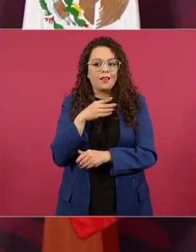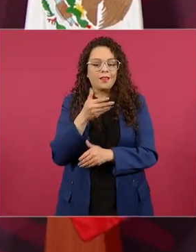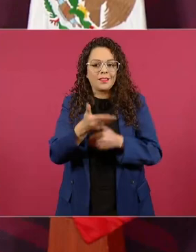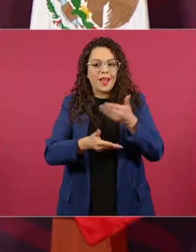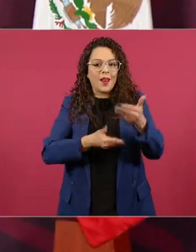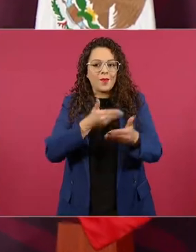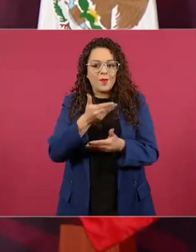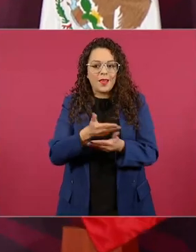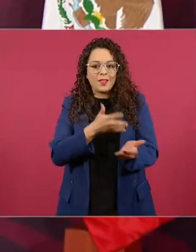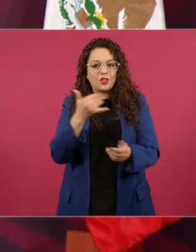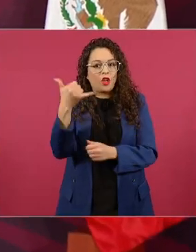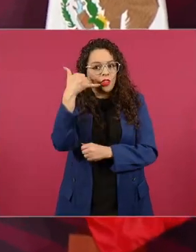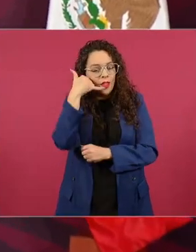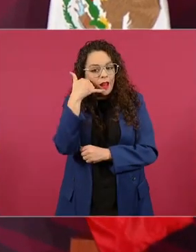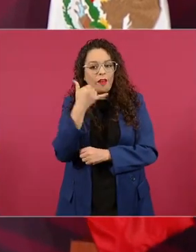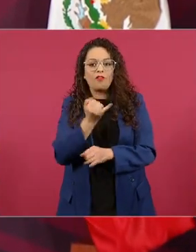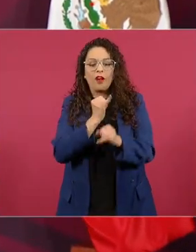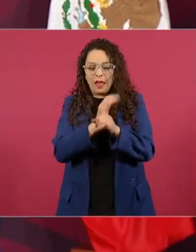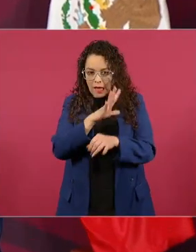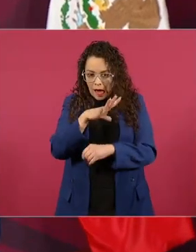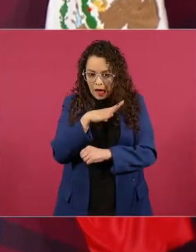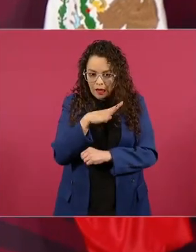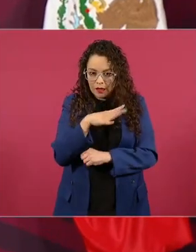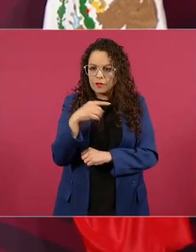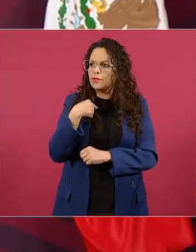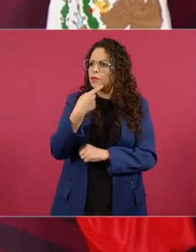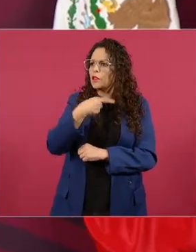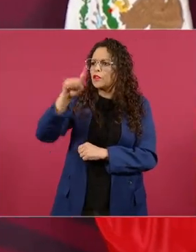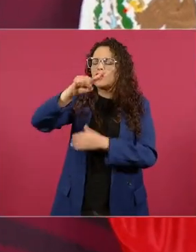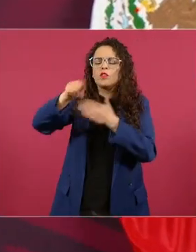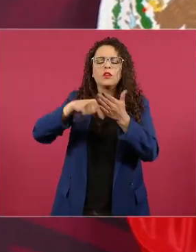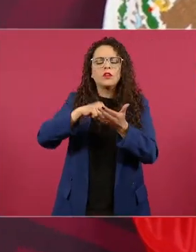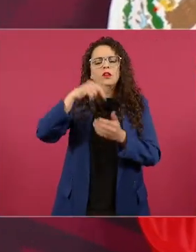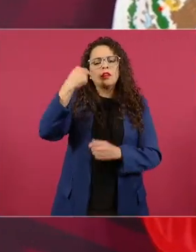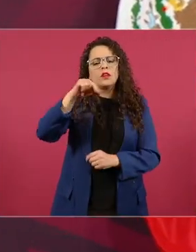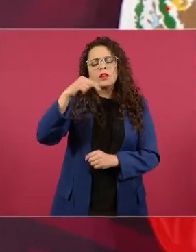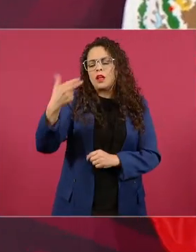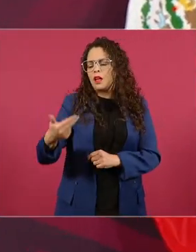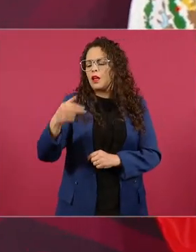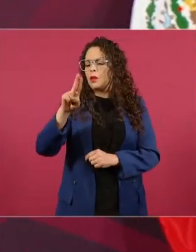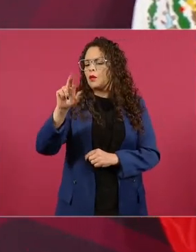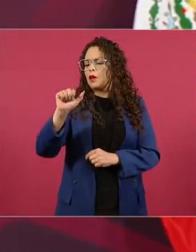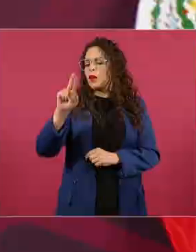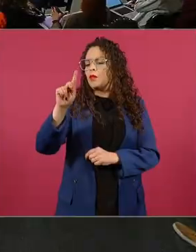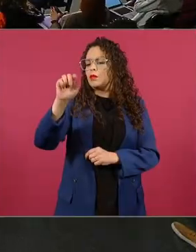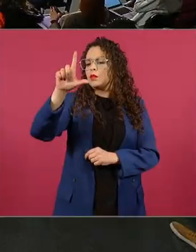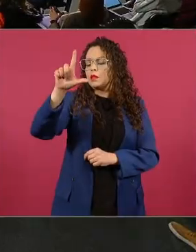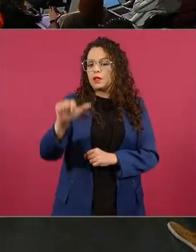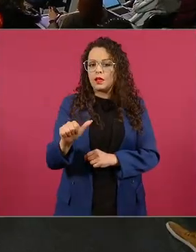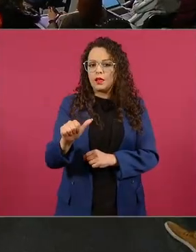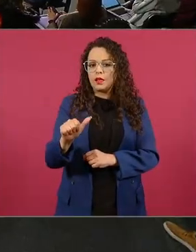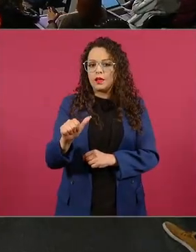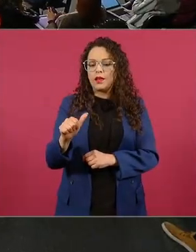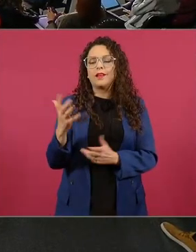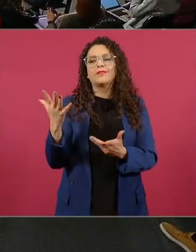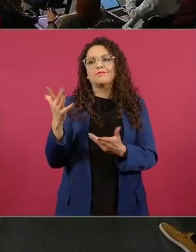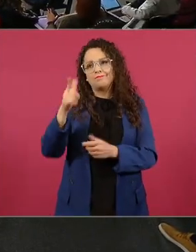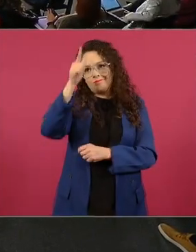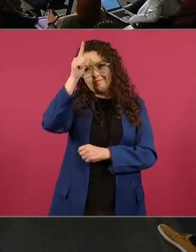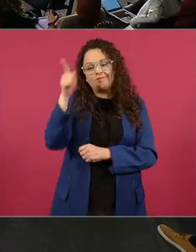fui a a Huautla y no hay este